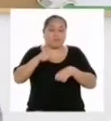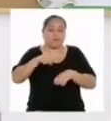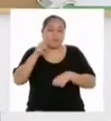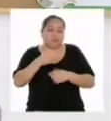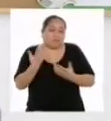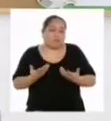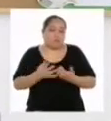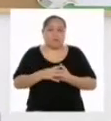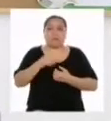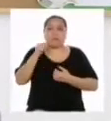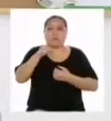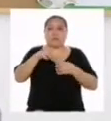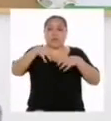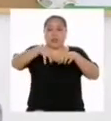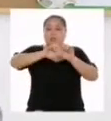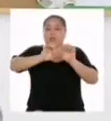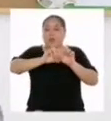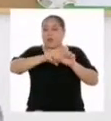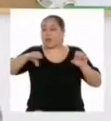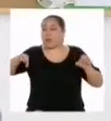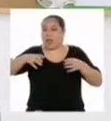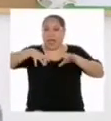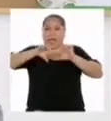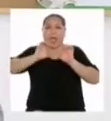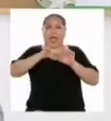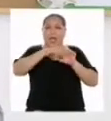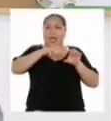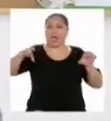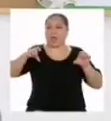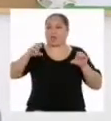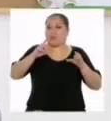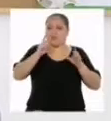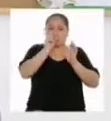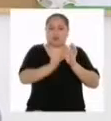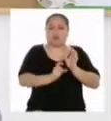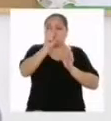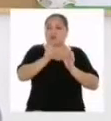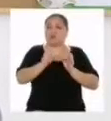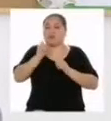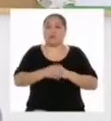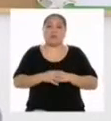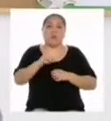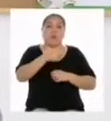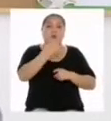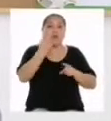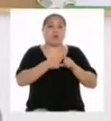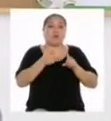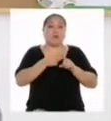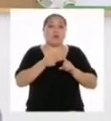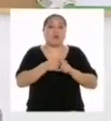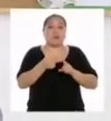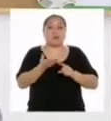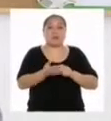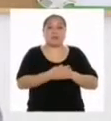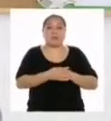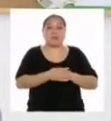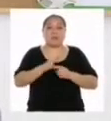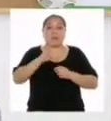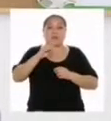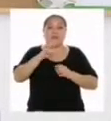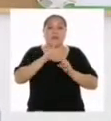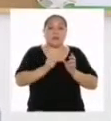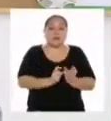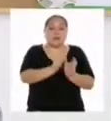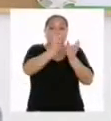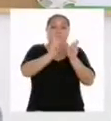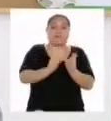necesaria. La barra puede medir cualquier ancho. Otra diferencia es que en el histograma las barras aparecen sin espacio entre ellas,